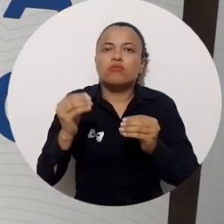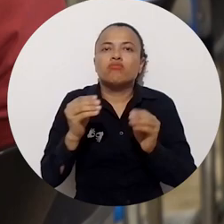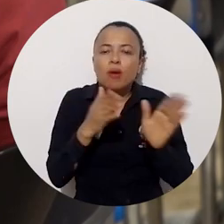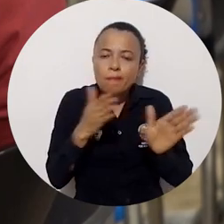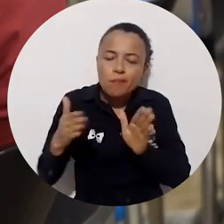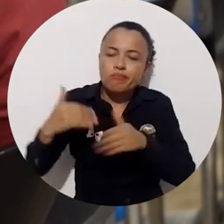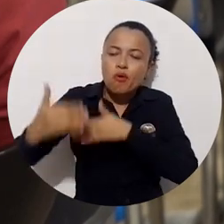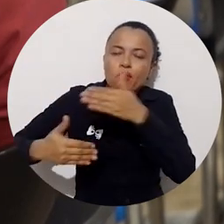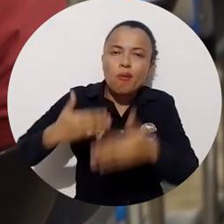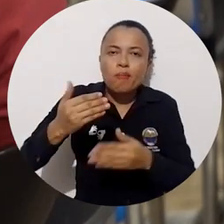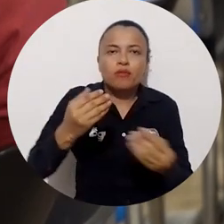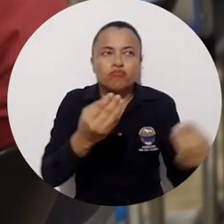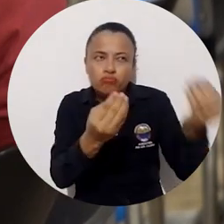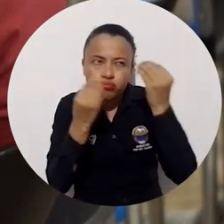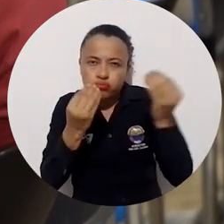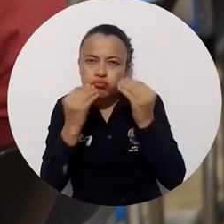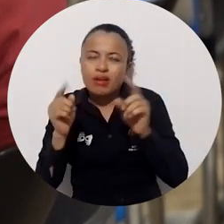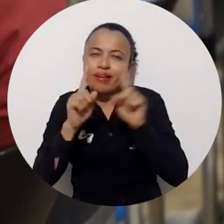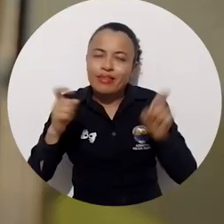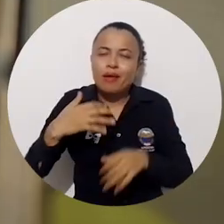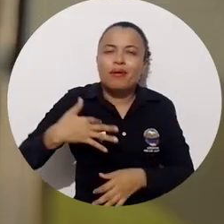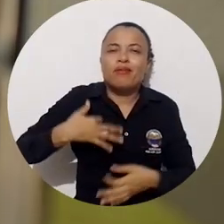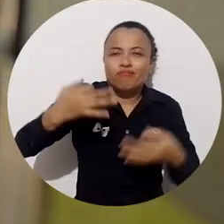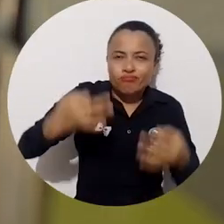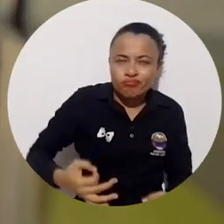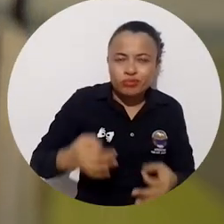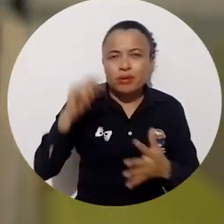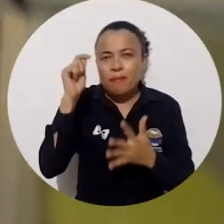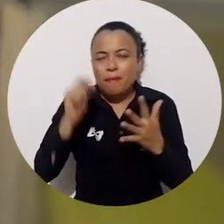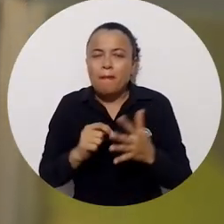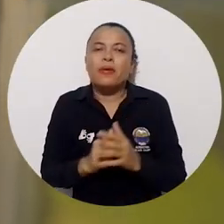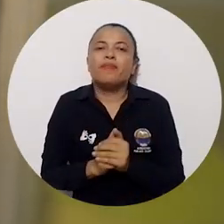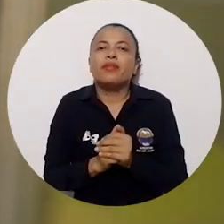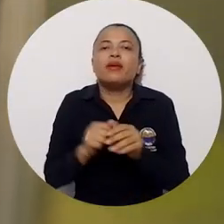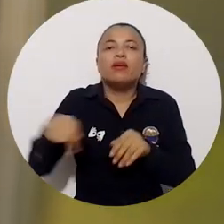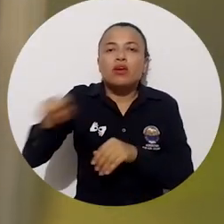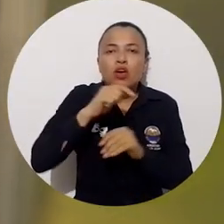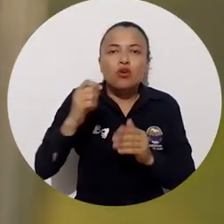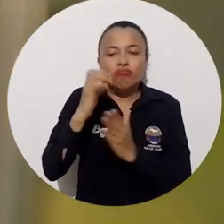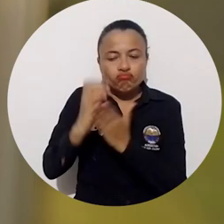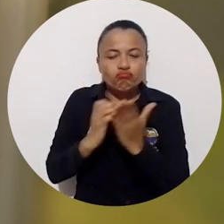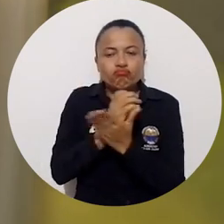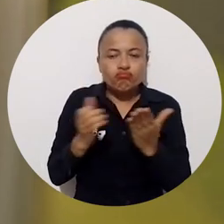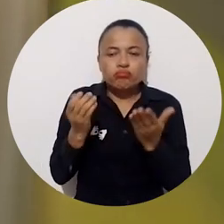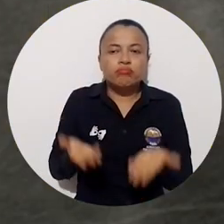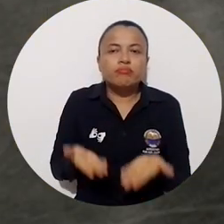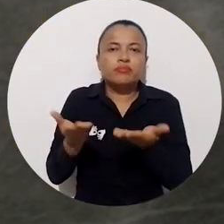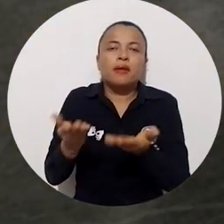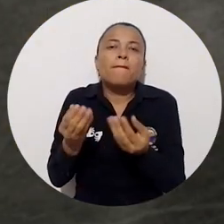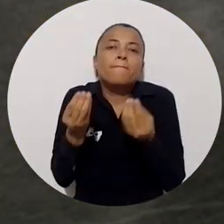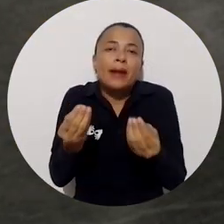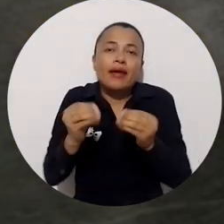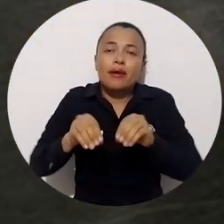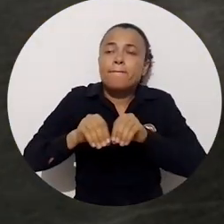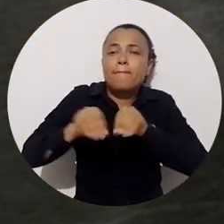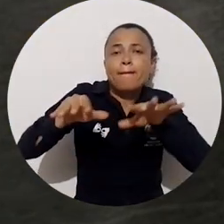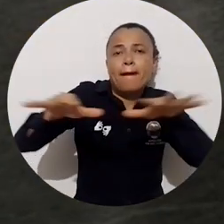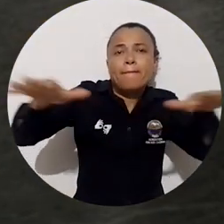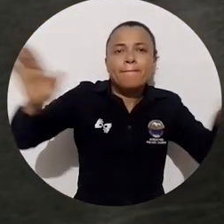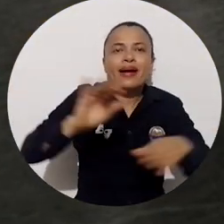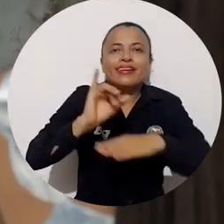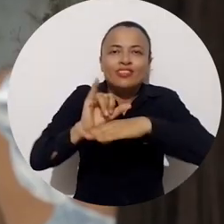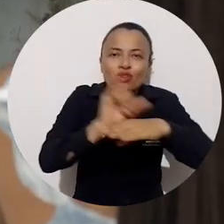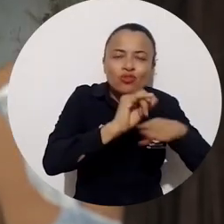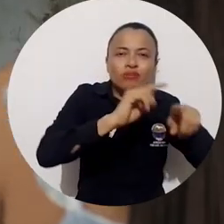investigación en donde fue certificada por la cartera de ciencias como entidad encargada de replicar esos saberes con otras instituciones,